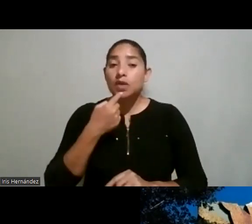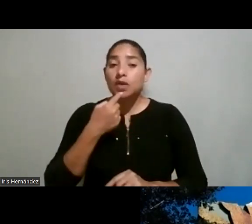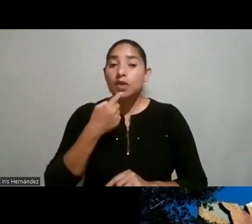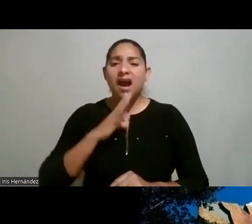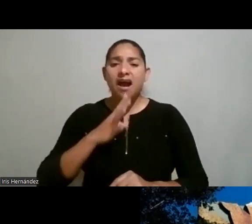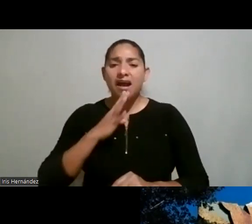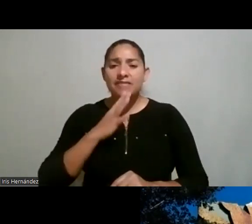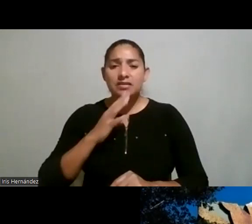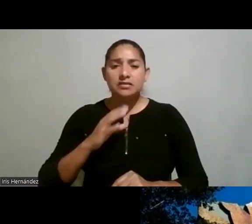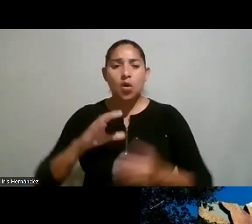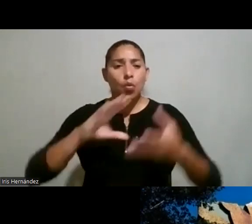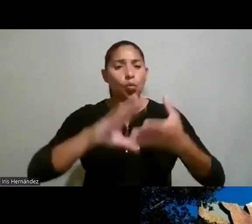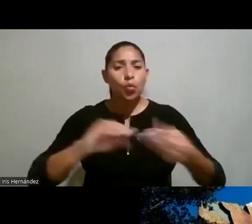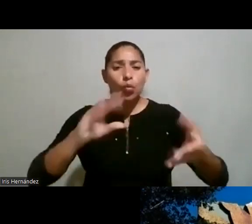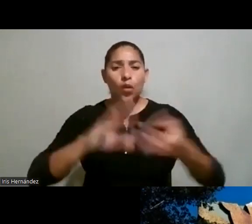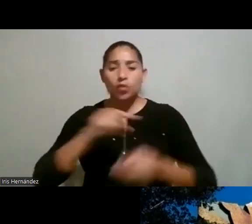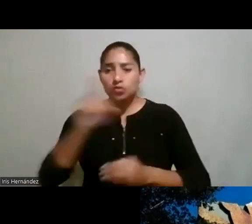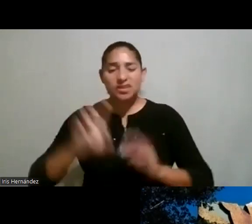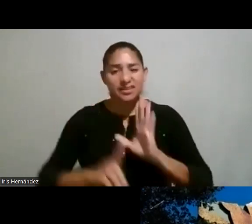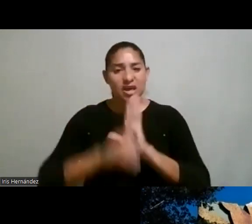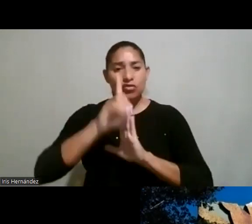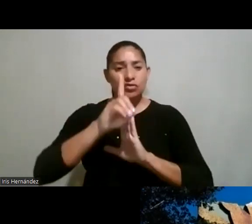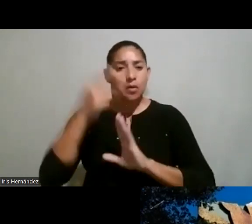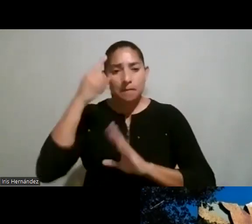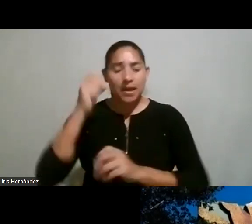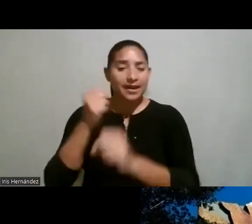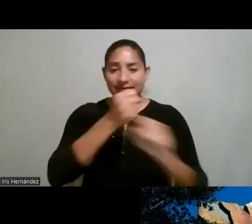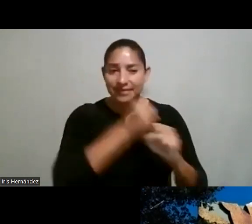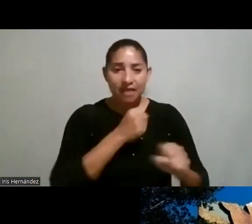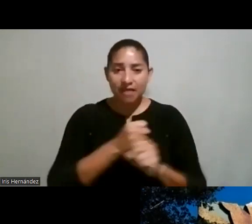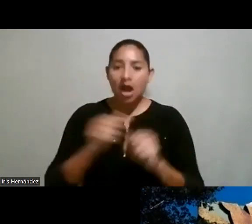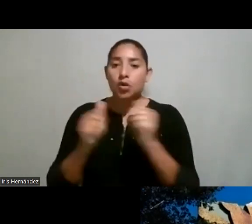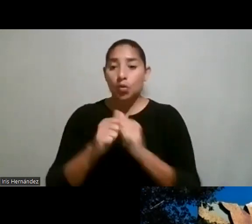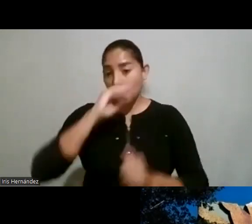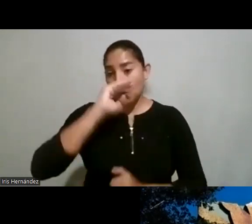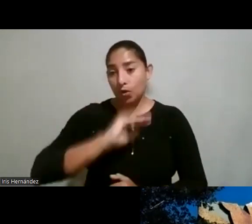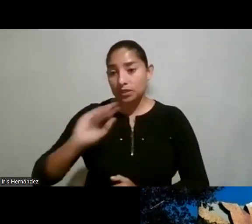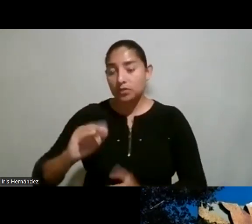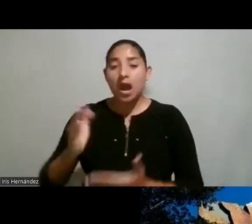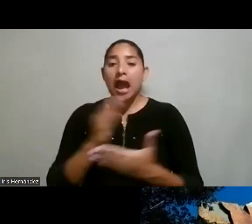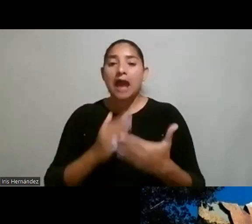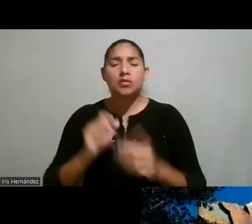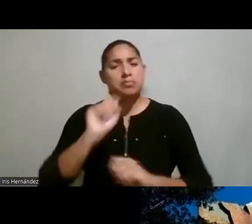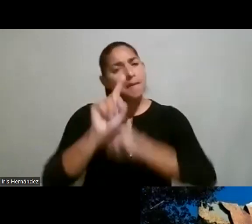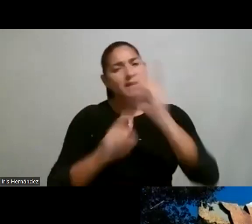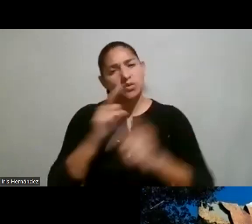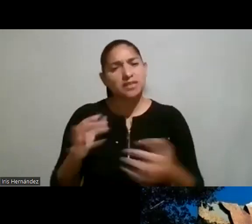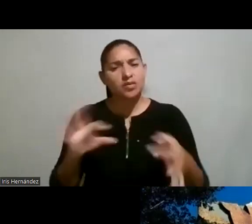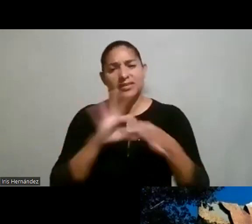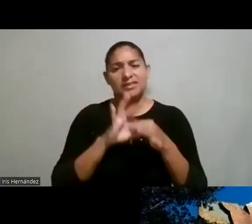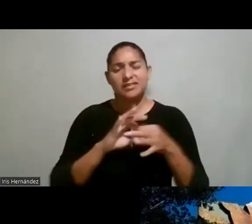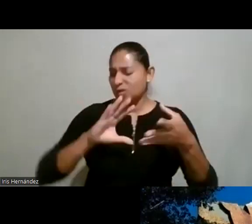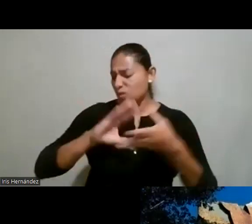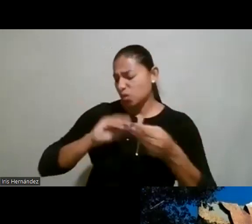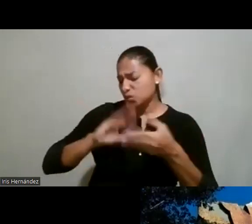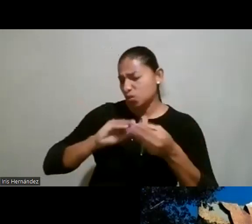como de algo de cuentos que usted desarrolló para trabajar esto un poco con los niños entonces algunos me han preguntado que si que cómo se